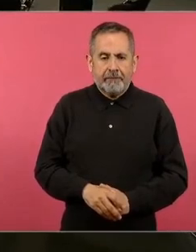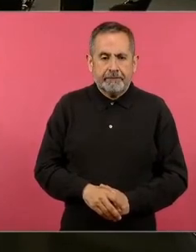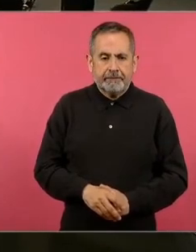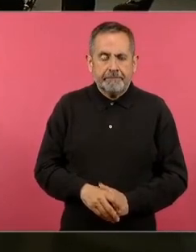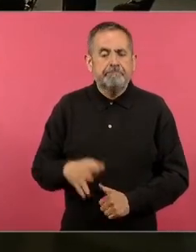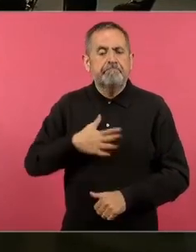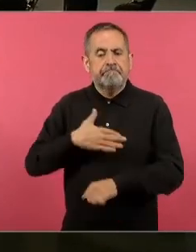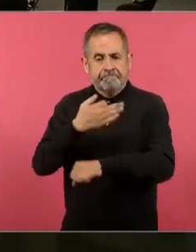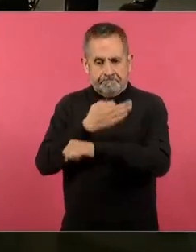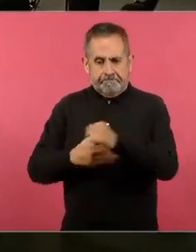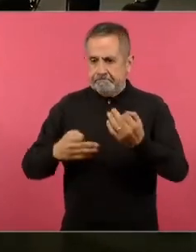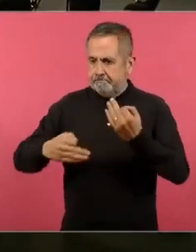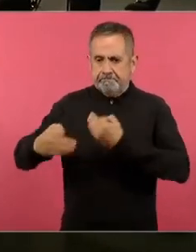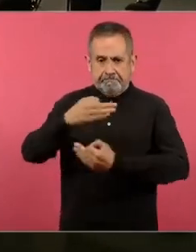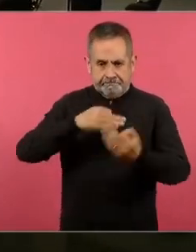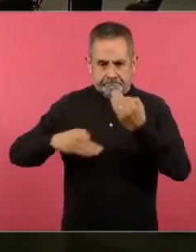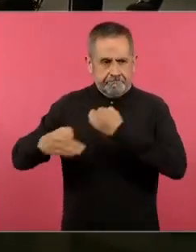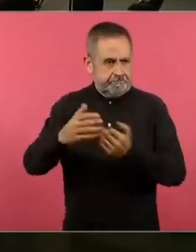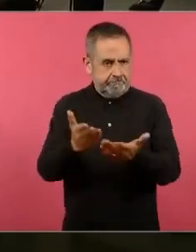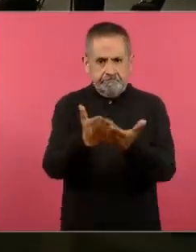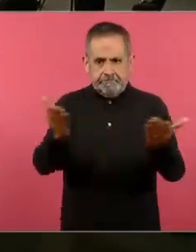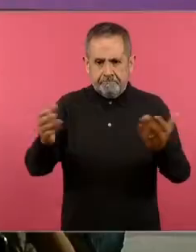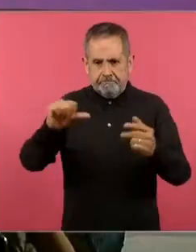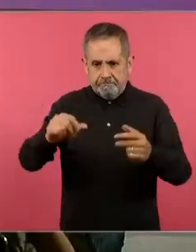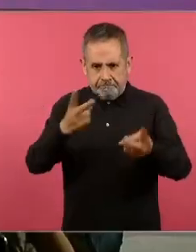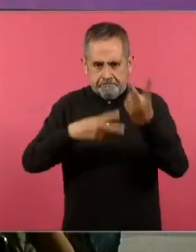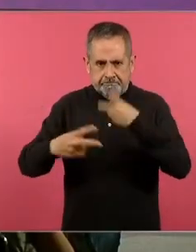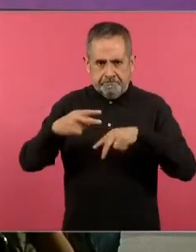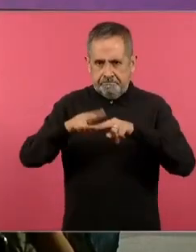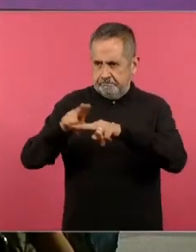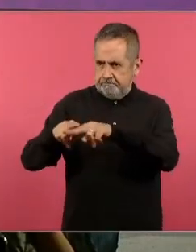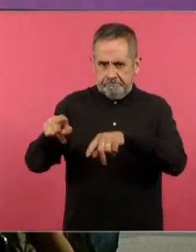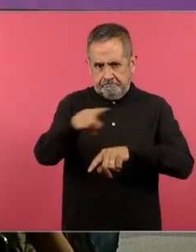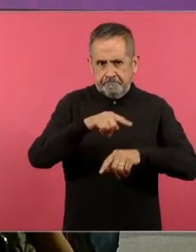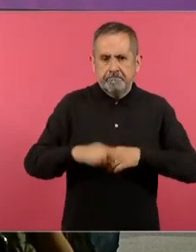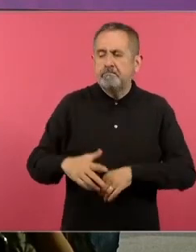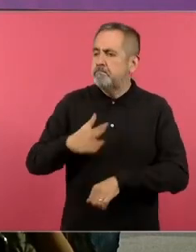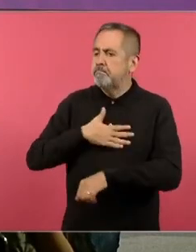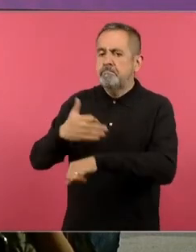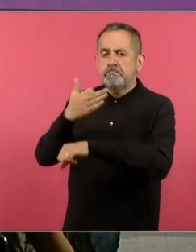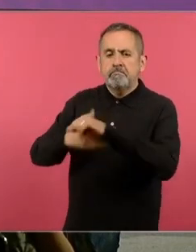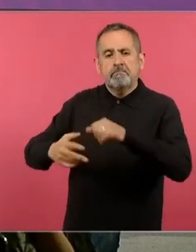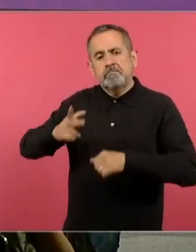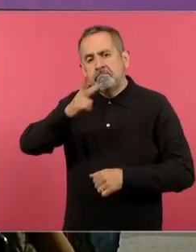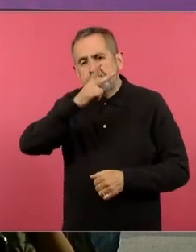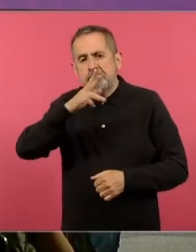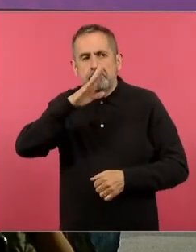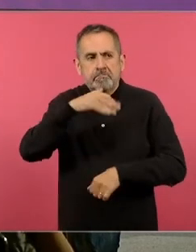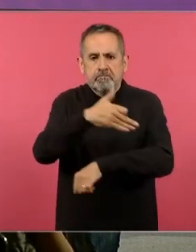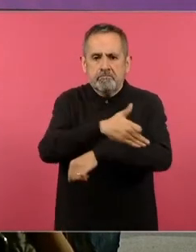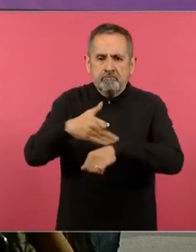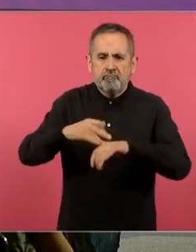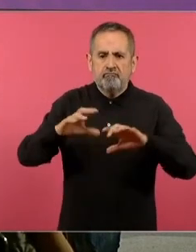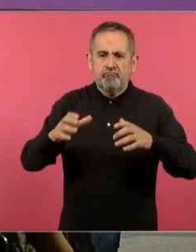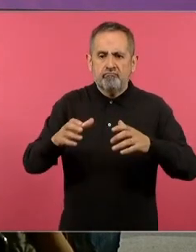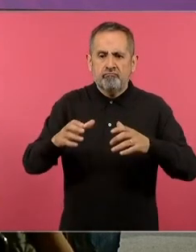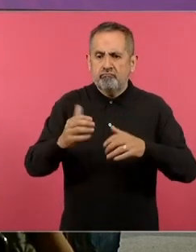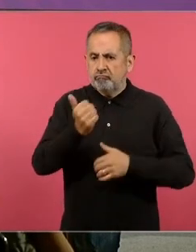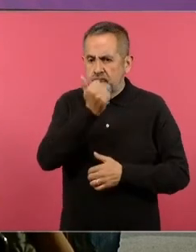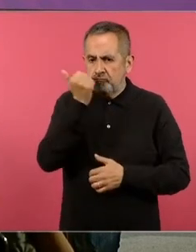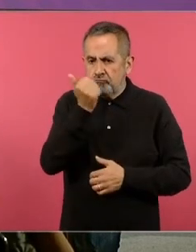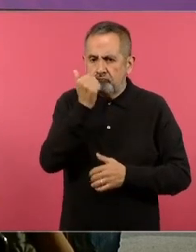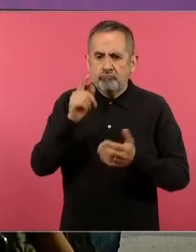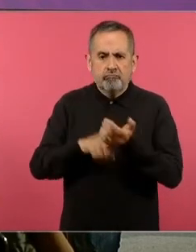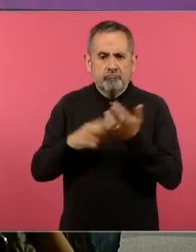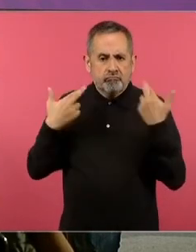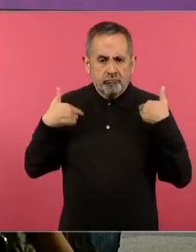Buenas tardes a todas, a todos los que hoy nos acompañan, buenas tardes padres, madres de familia, alumnos,